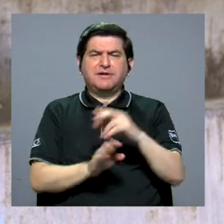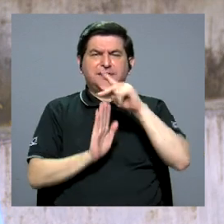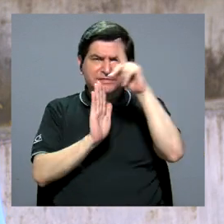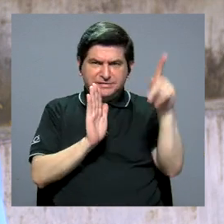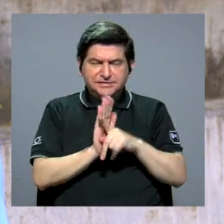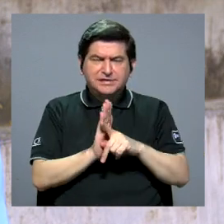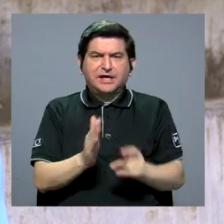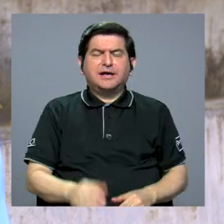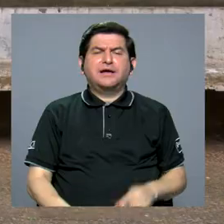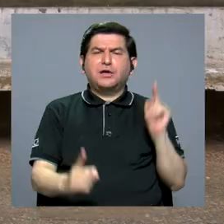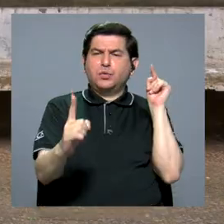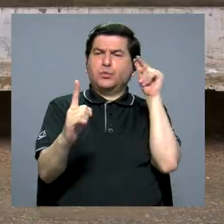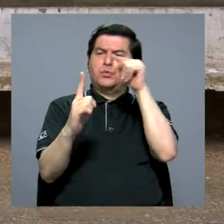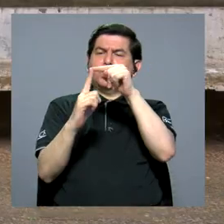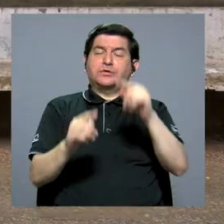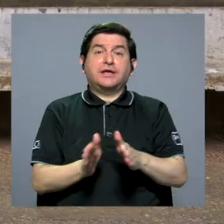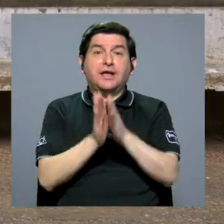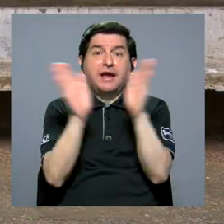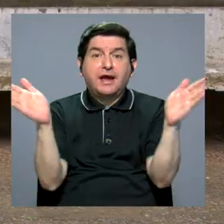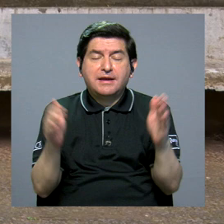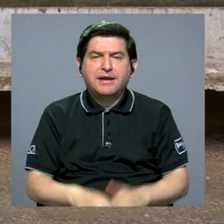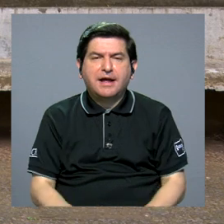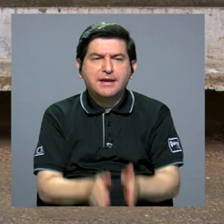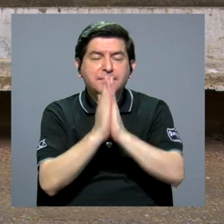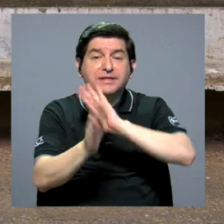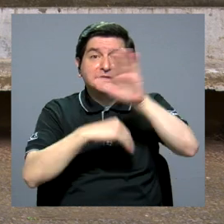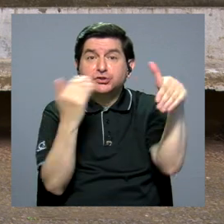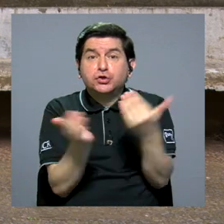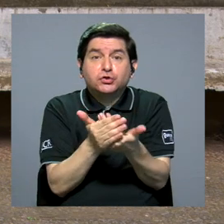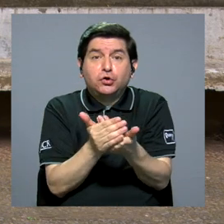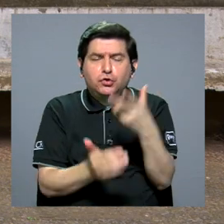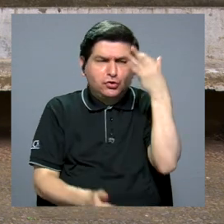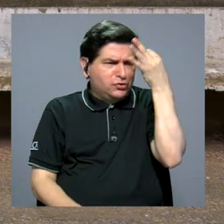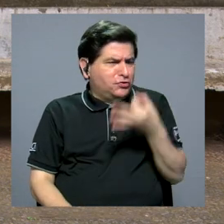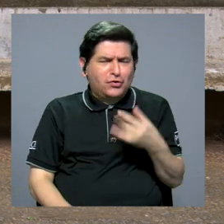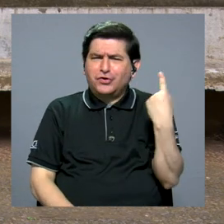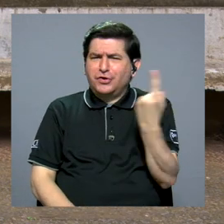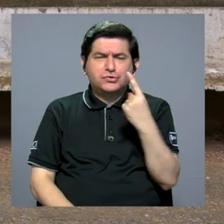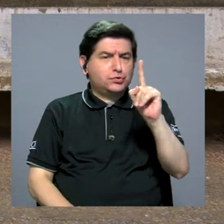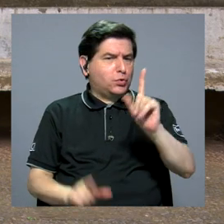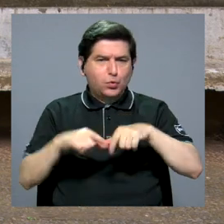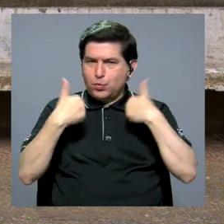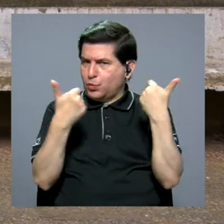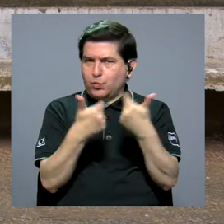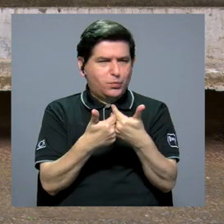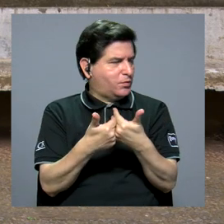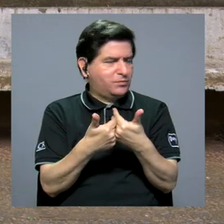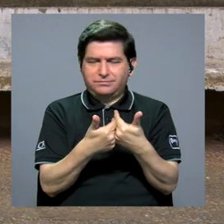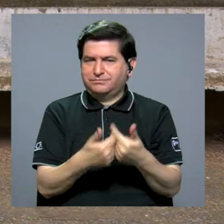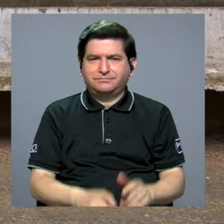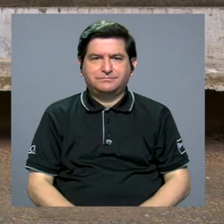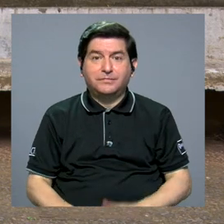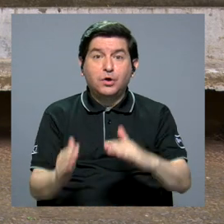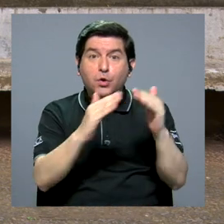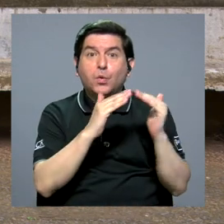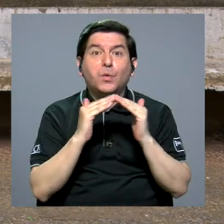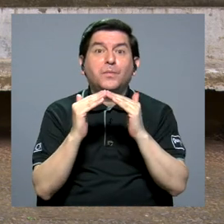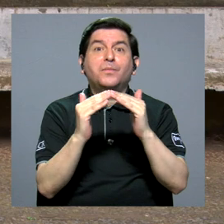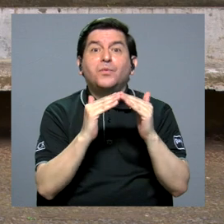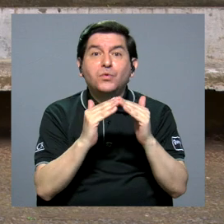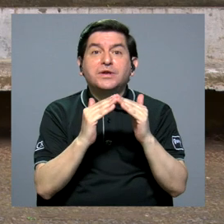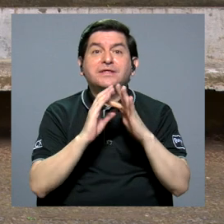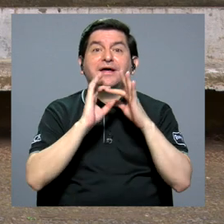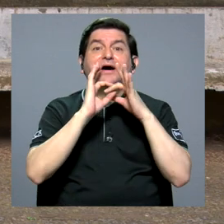sus principios y propósitos y en general el llamado es para todos, ¿verdad? No creo que solo sea para un sector, sino más bien que la comunidad,